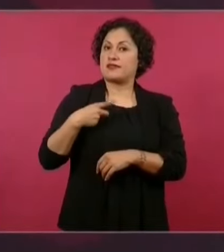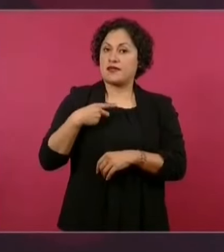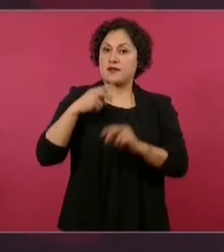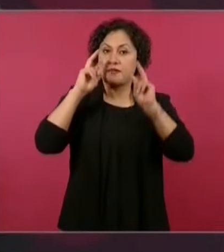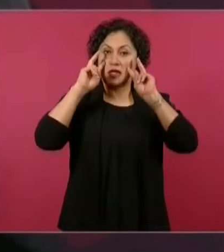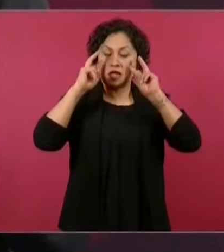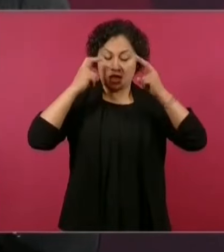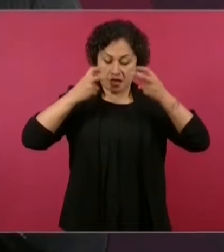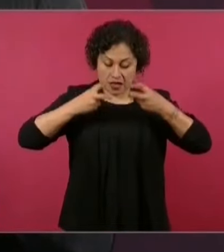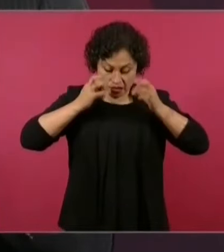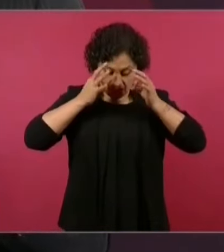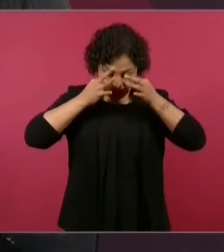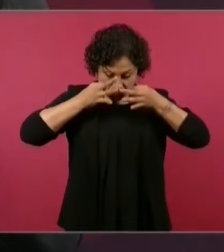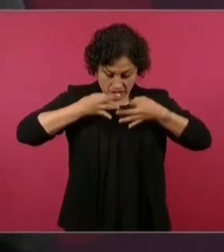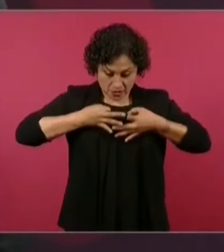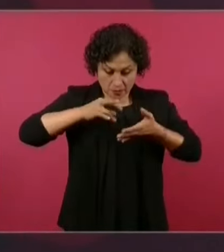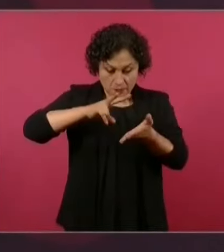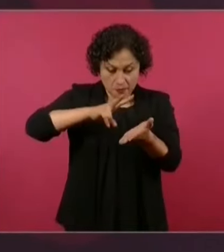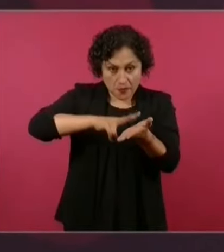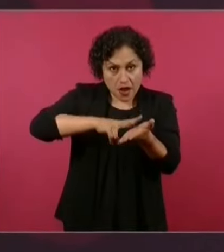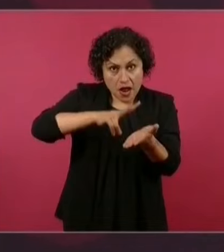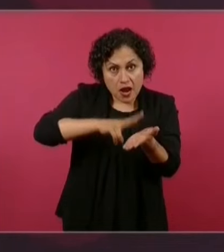culturales, morales, espirituales.